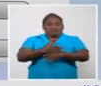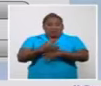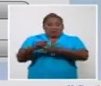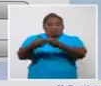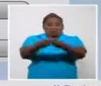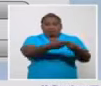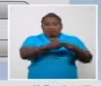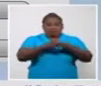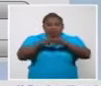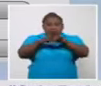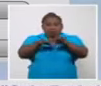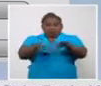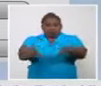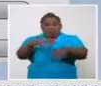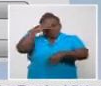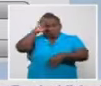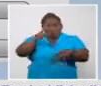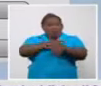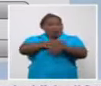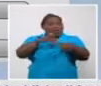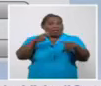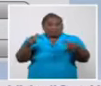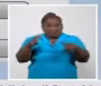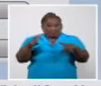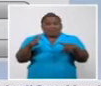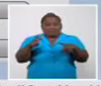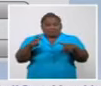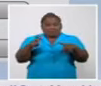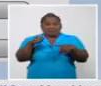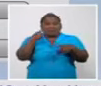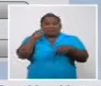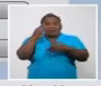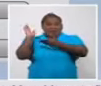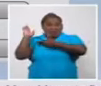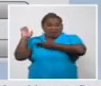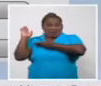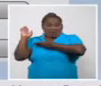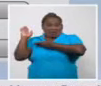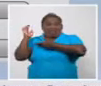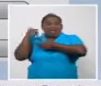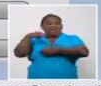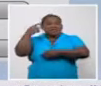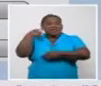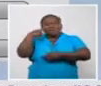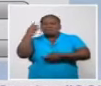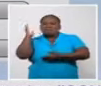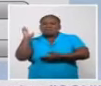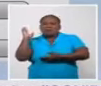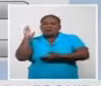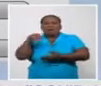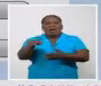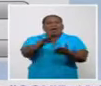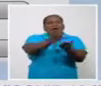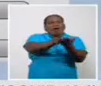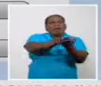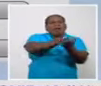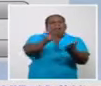el país. Con este comportamiento ayer, se acumula ya 1